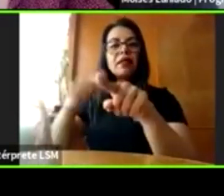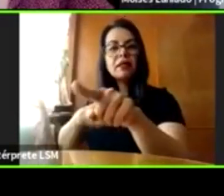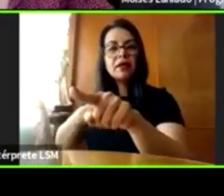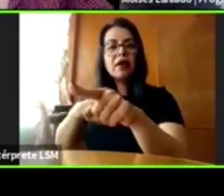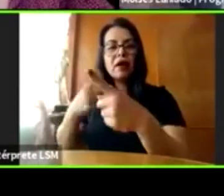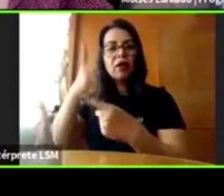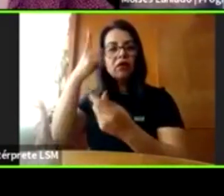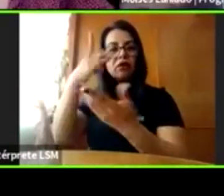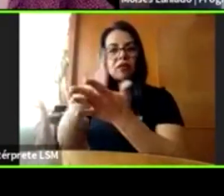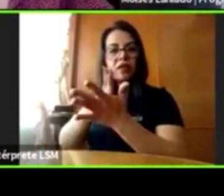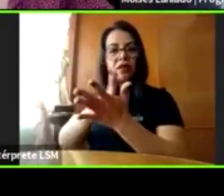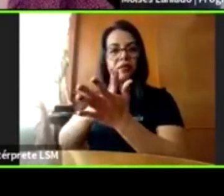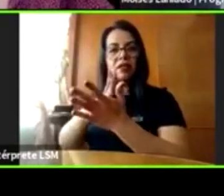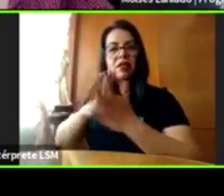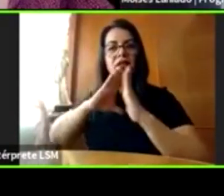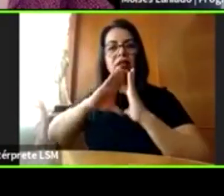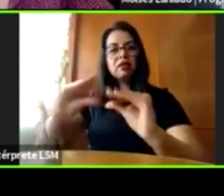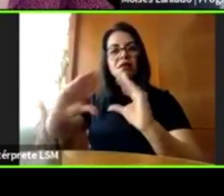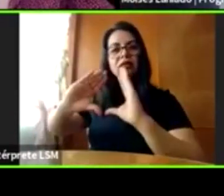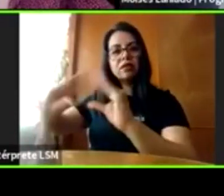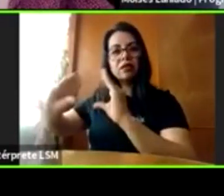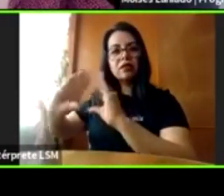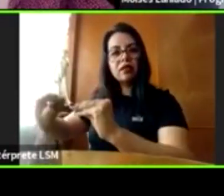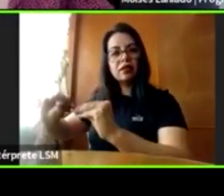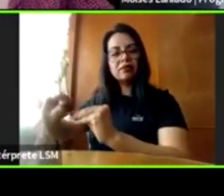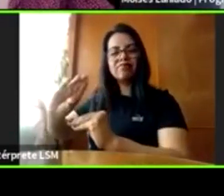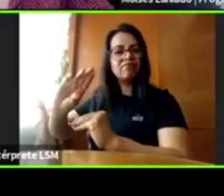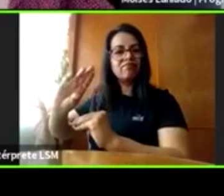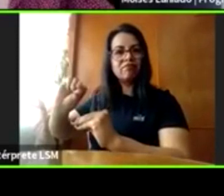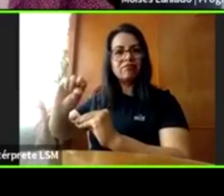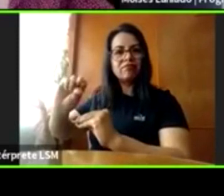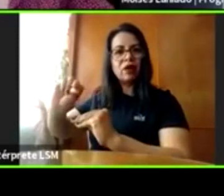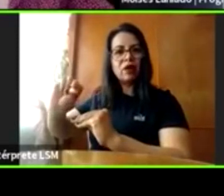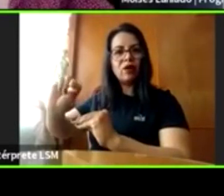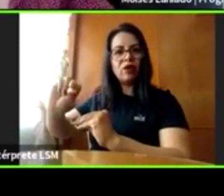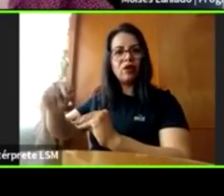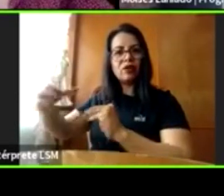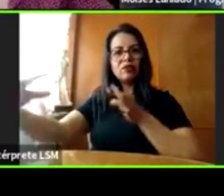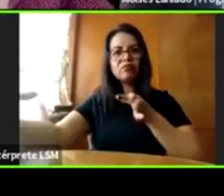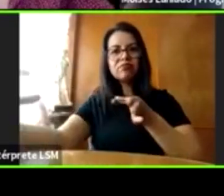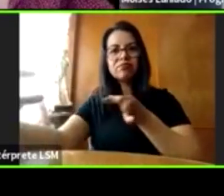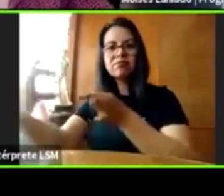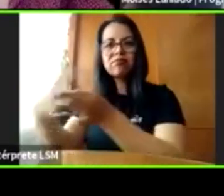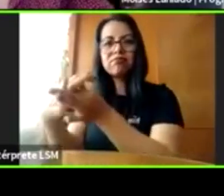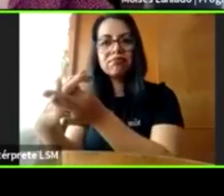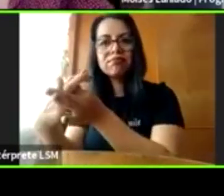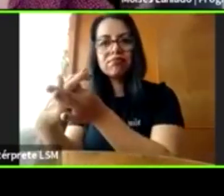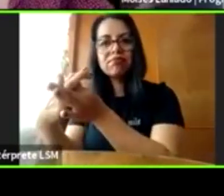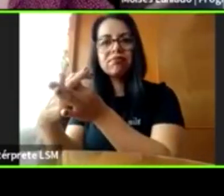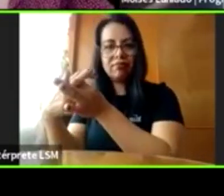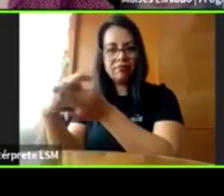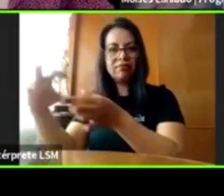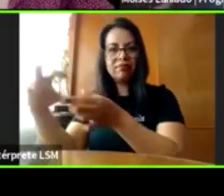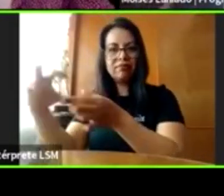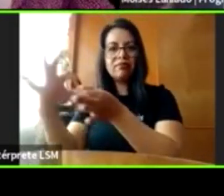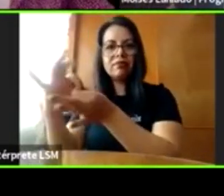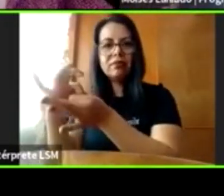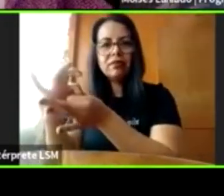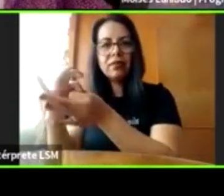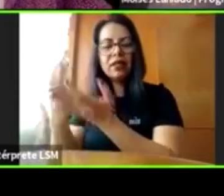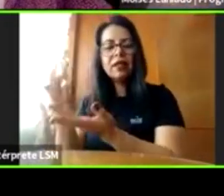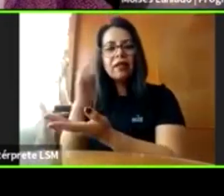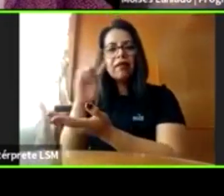enseñar a los niños o lo que tienen que hacer con ellos, sino que busquen la manera de ver cómo,